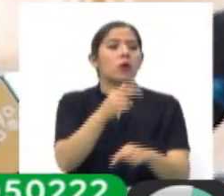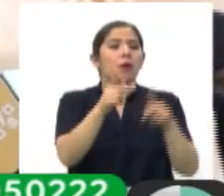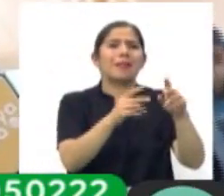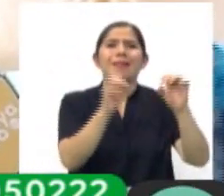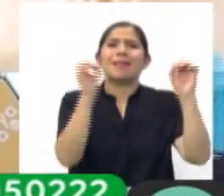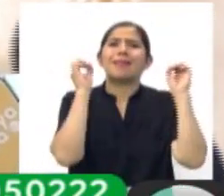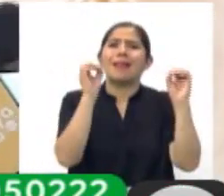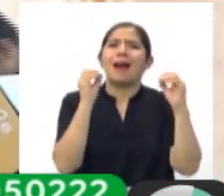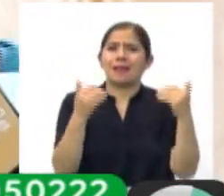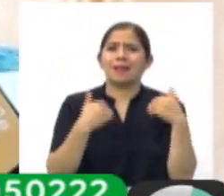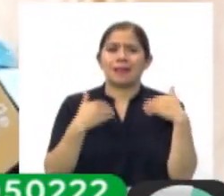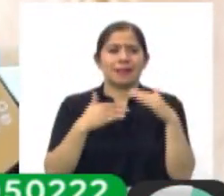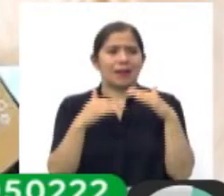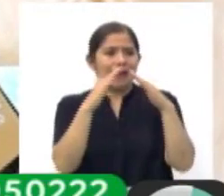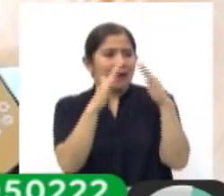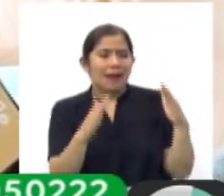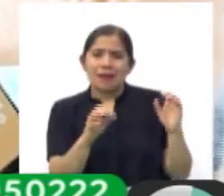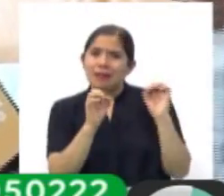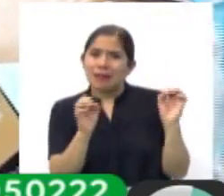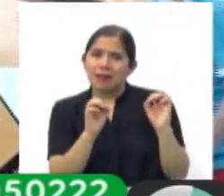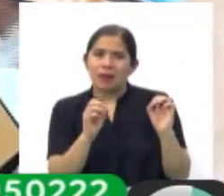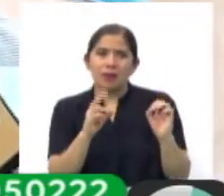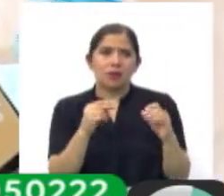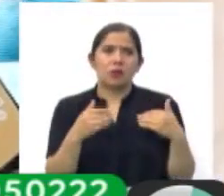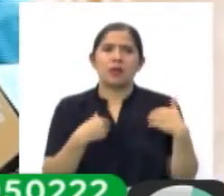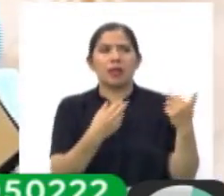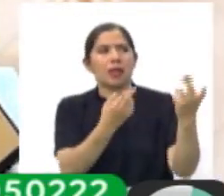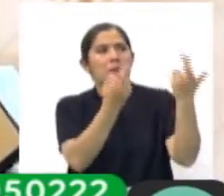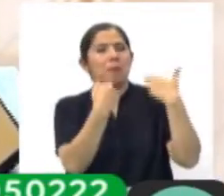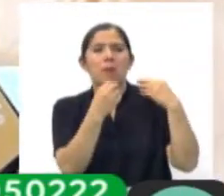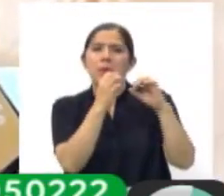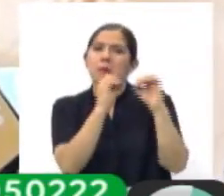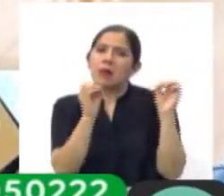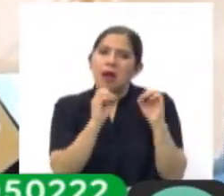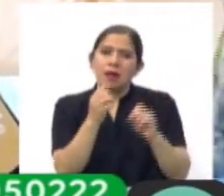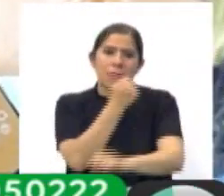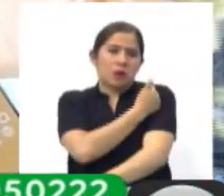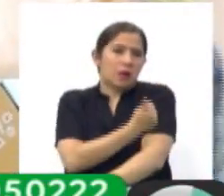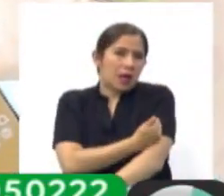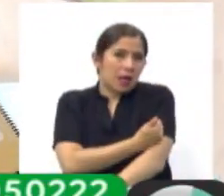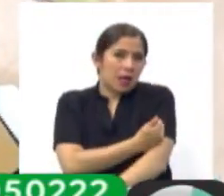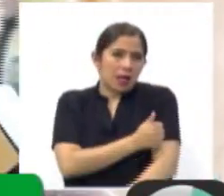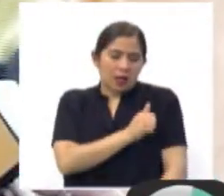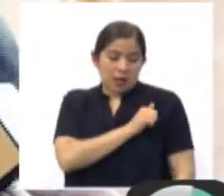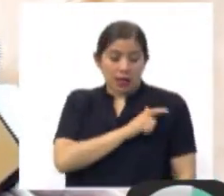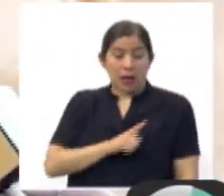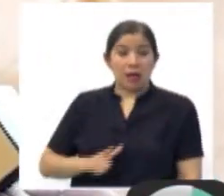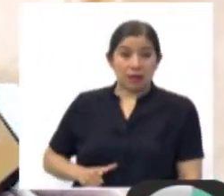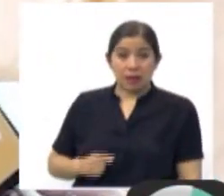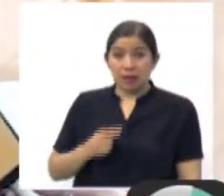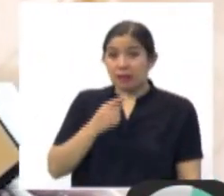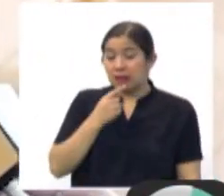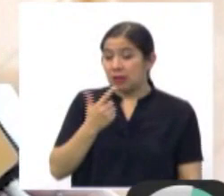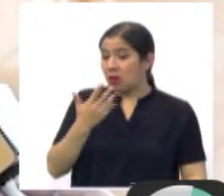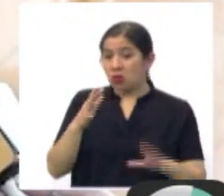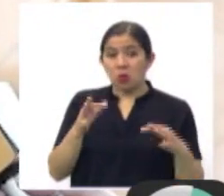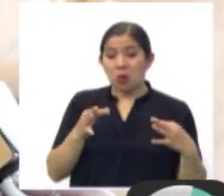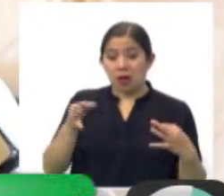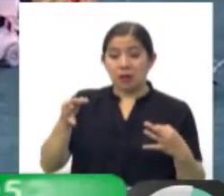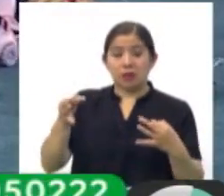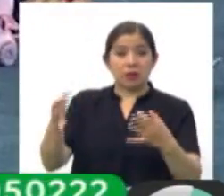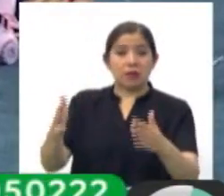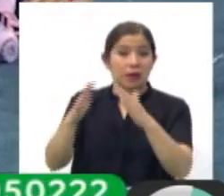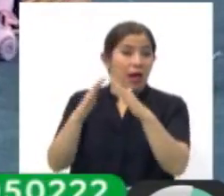todo, sean anticrecistas, inquilinos y propietarios, no tienen respuestas al momento de ninguna autoridad. Por parte de la alcaldía, como le digo, no han entregado los